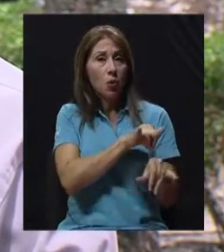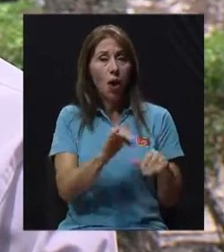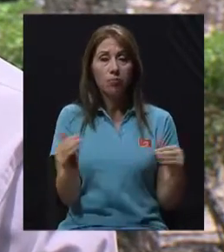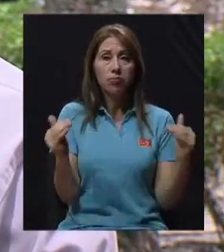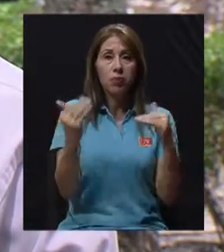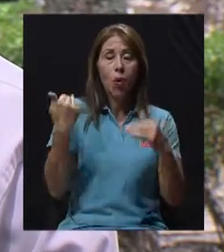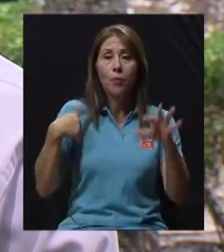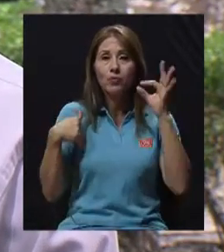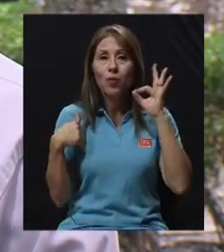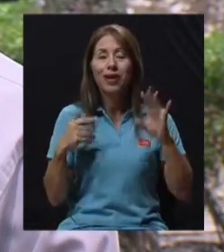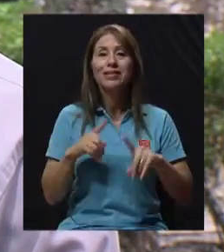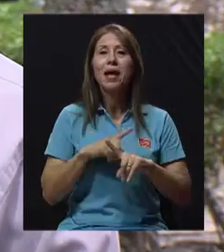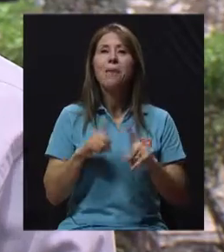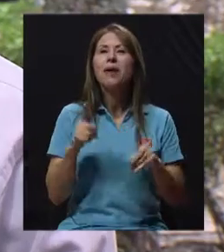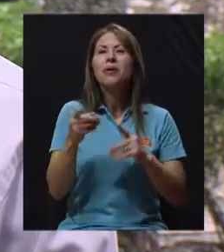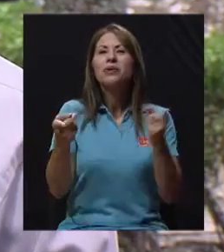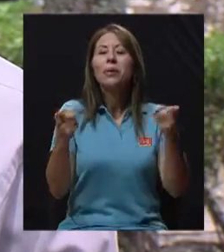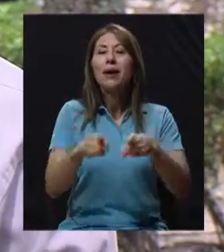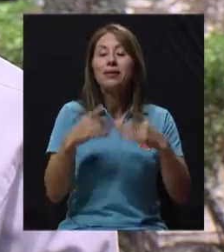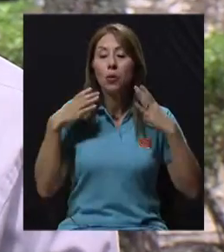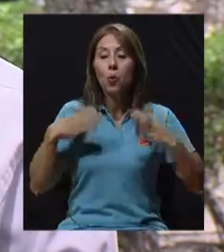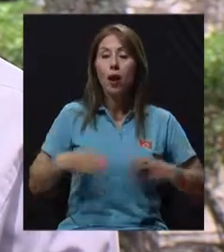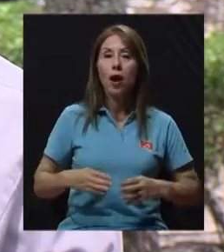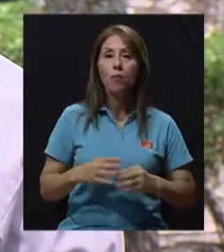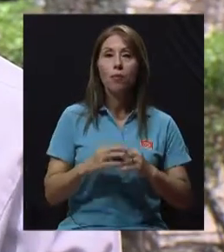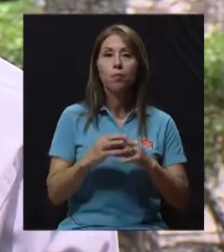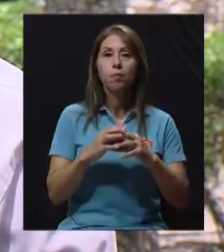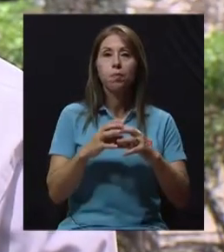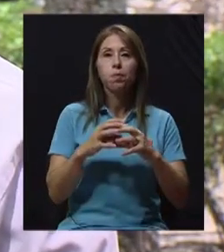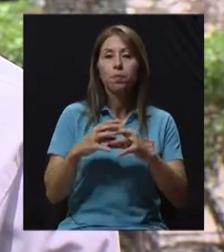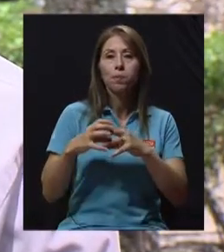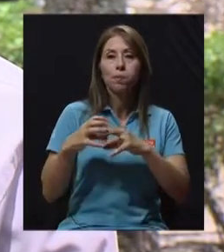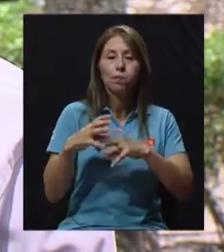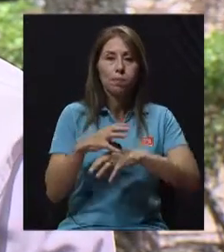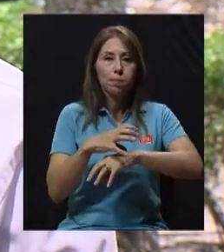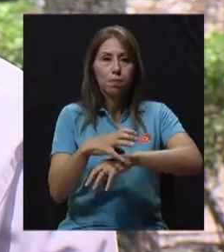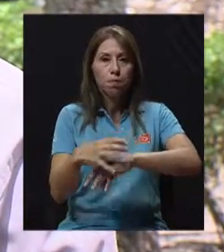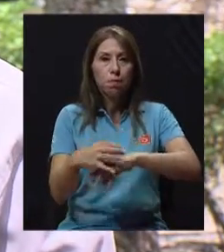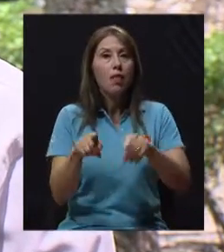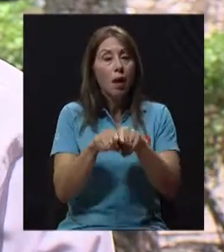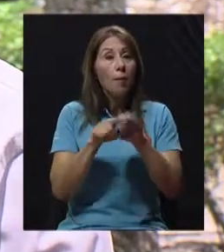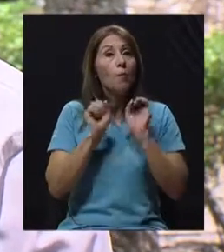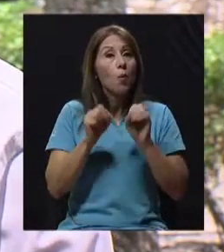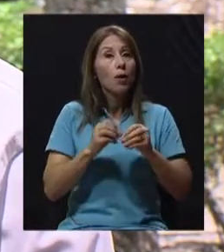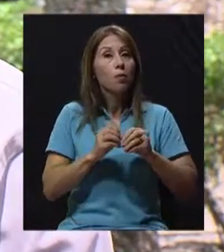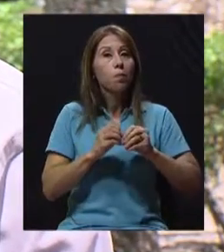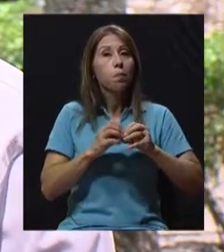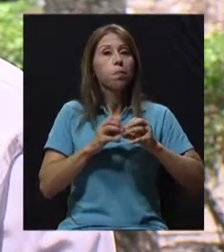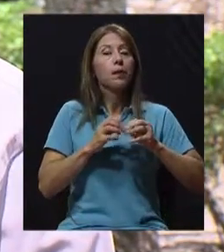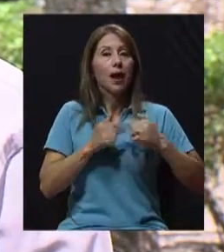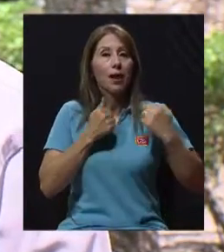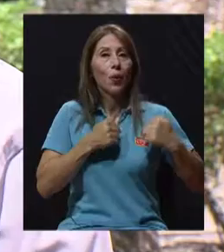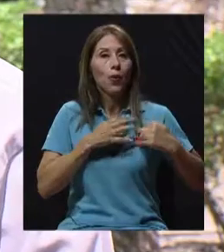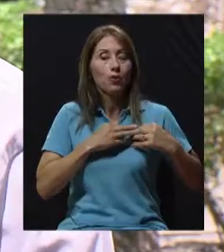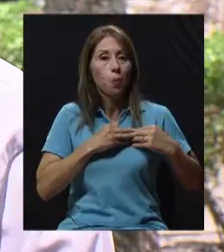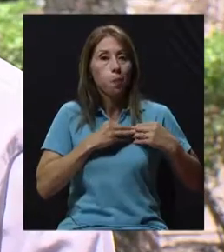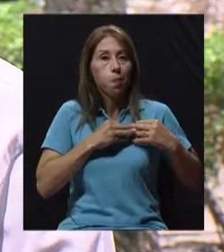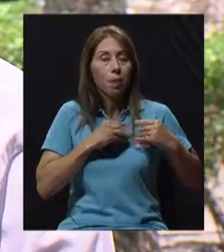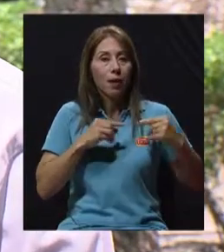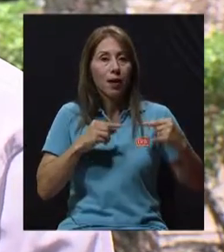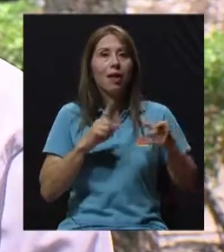hombres y en mujeres. Pero produce una inflamación en todo el cuerpo y esa inflamación se puede transmitir incluso en las arterias del corazón y